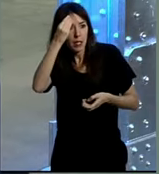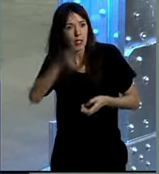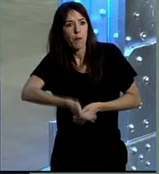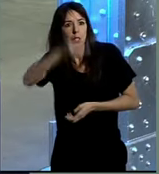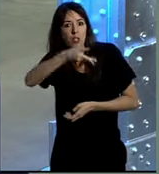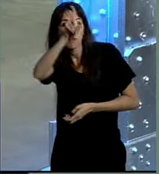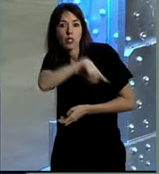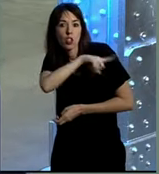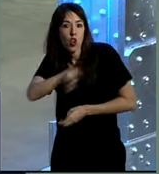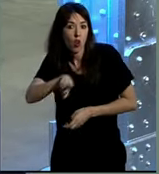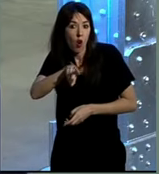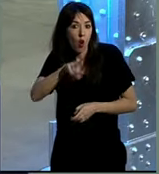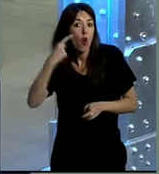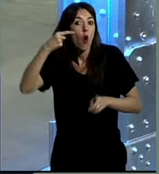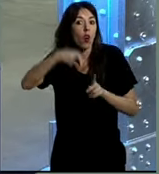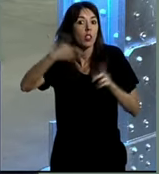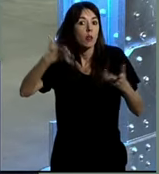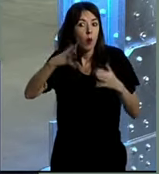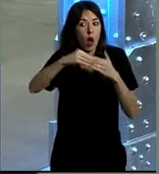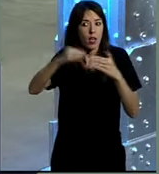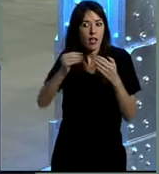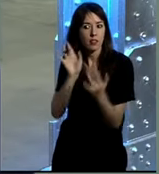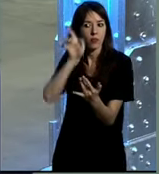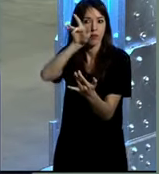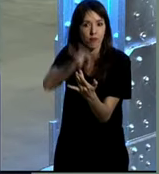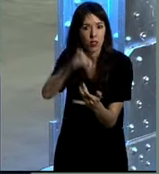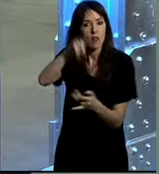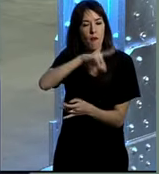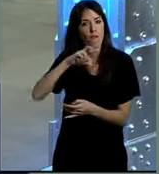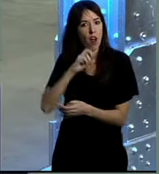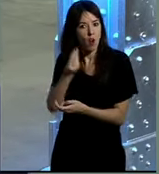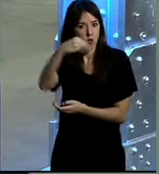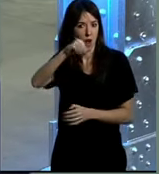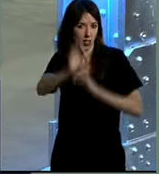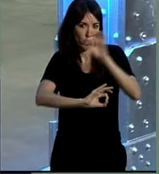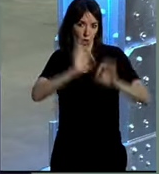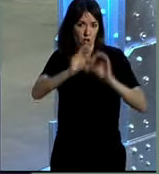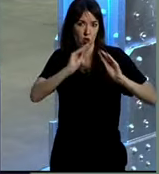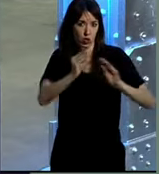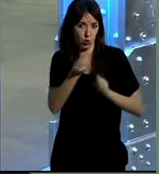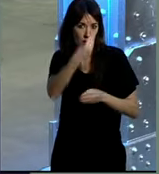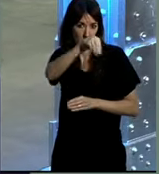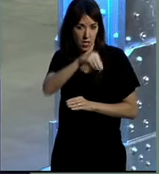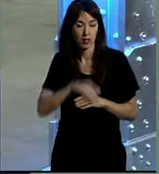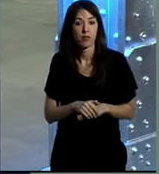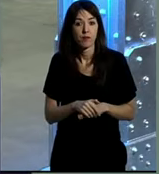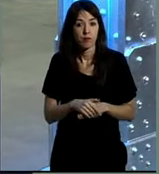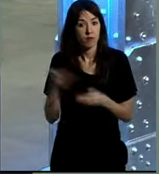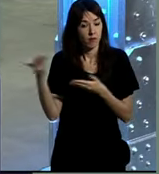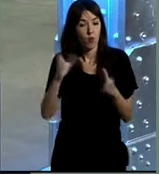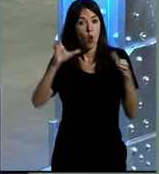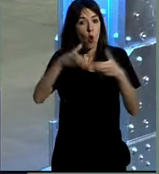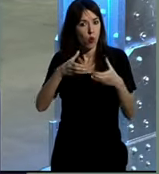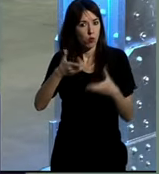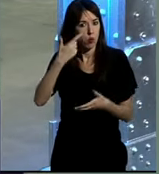imprescindibles o no para llegar a sus clientes y para aportar valor añadido a sus organizaciones. Para ello, contamos con un